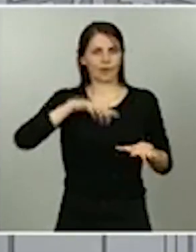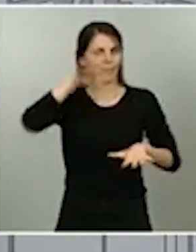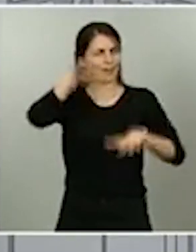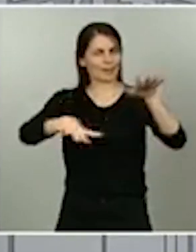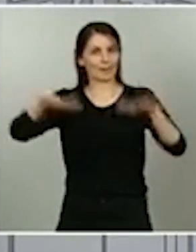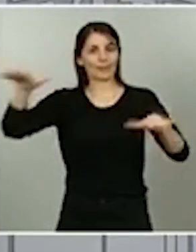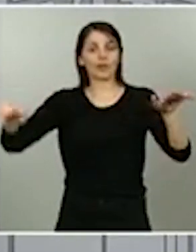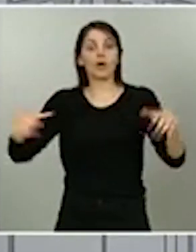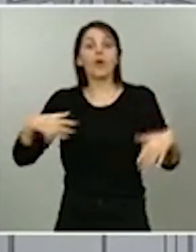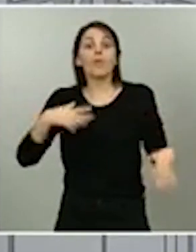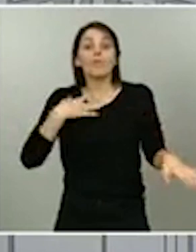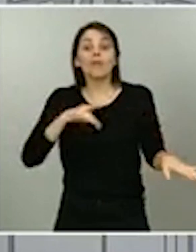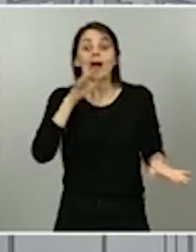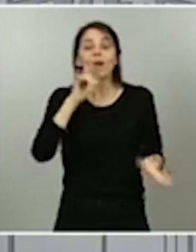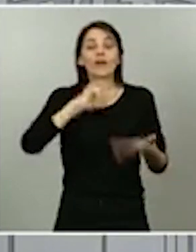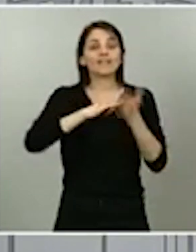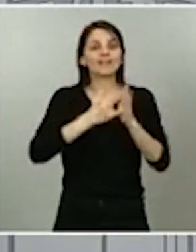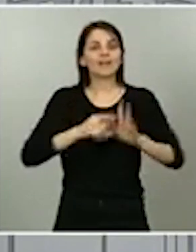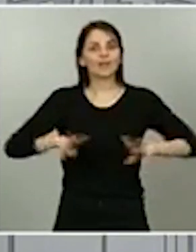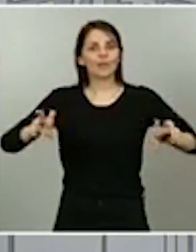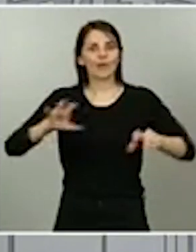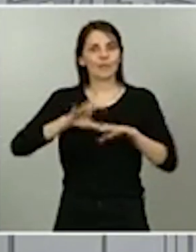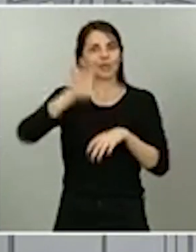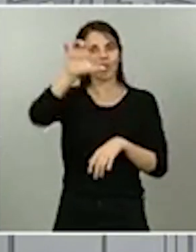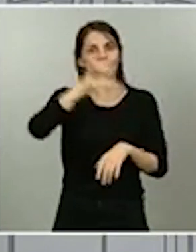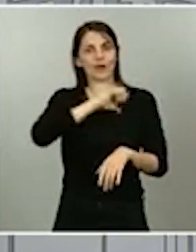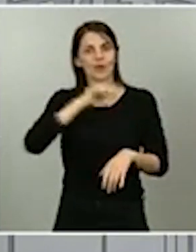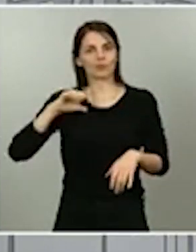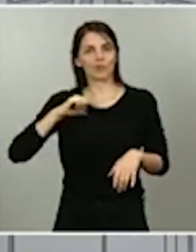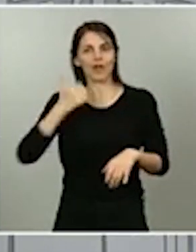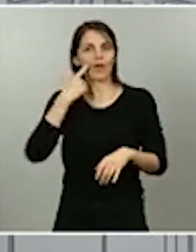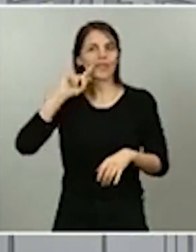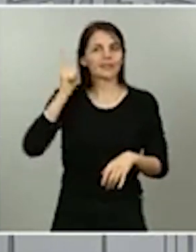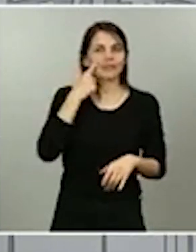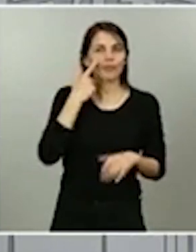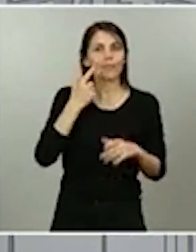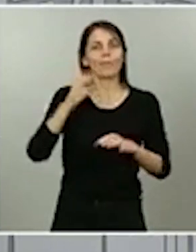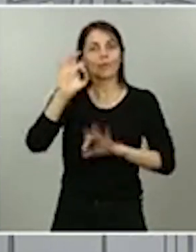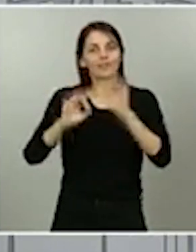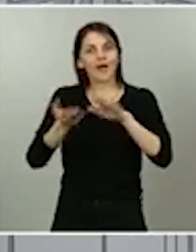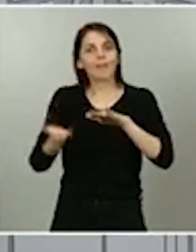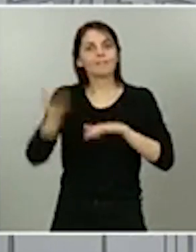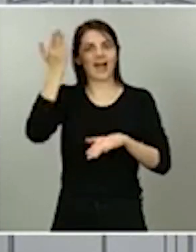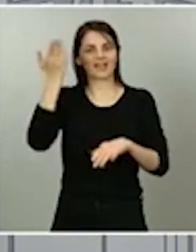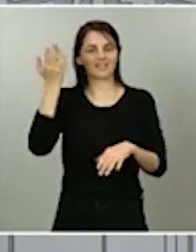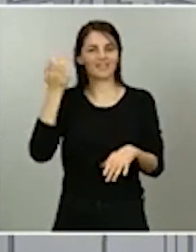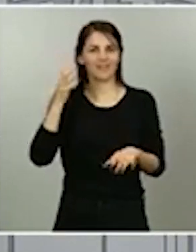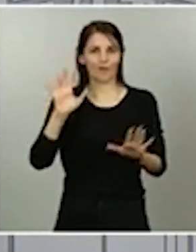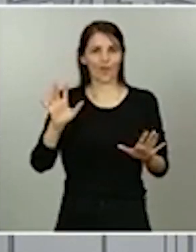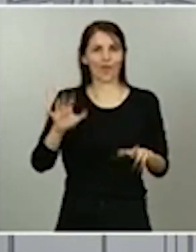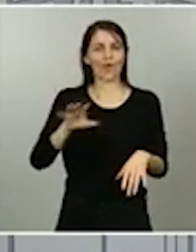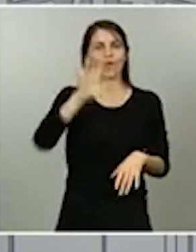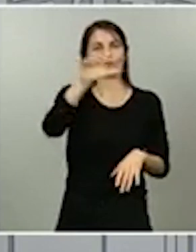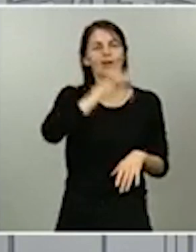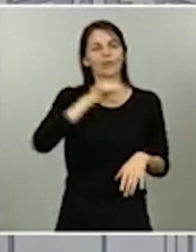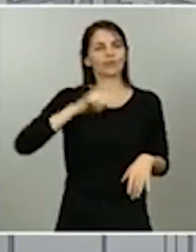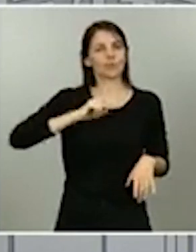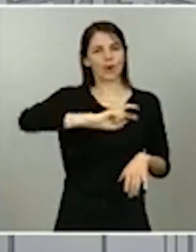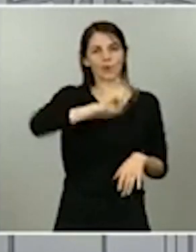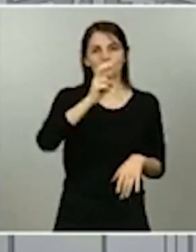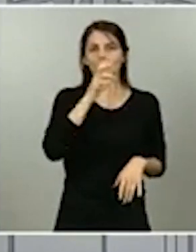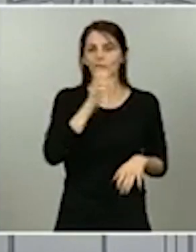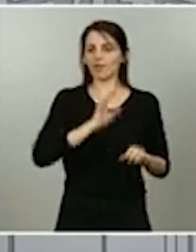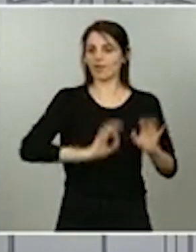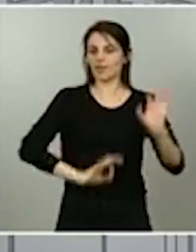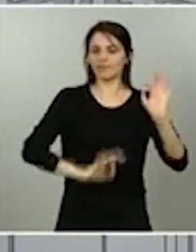acerquen a esa capacidad de detección que tuvo la Rioja en su momento o alguna otra comunidad que también ha tenido una capacidad de detección mucho más alta. Les digo la Rioja